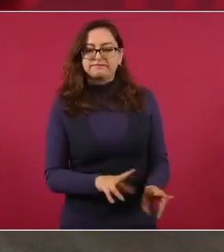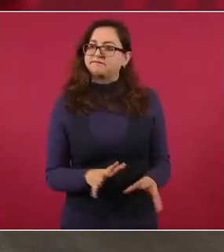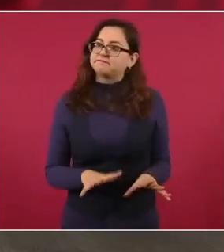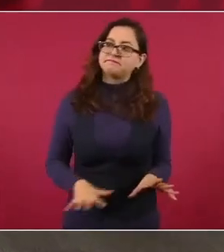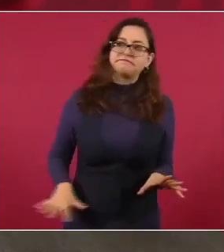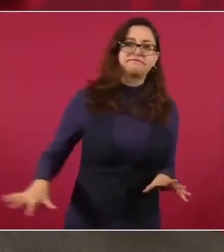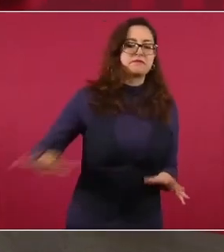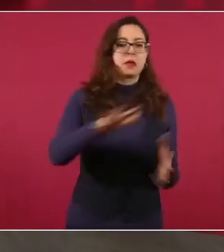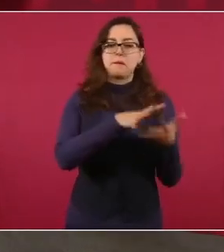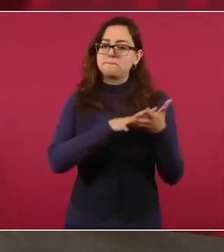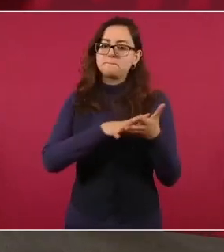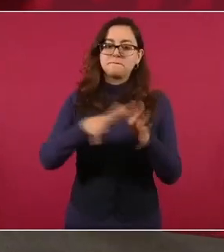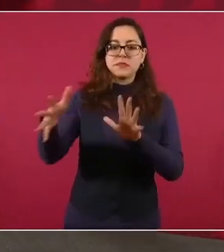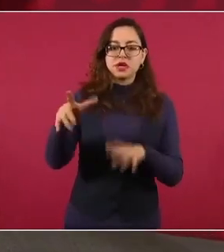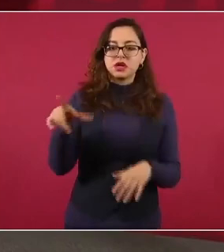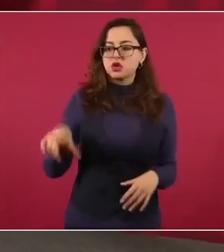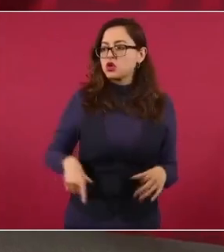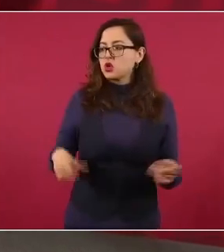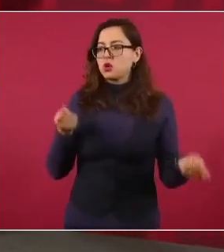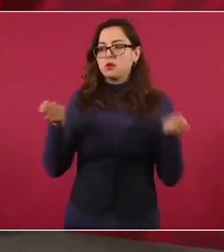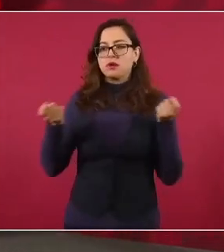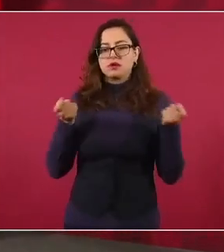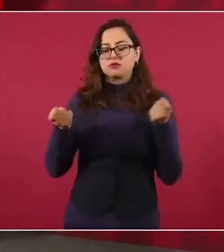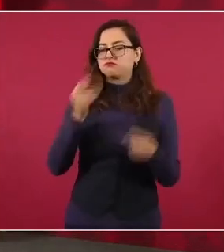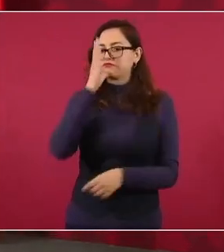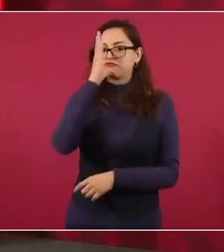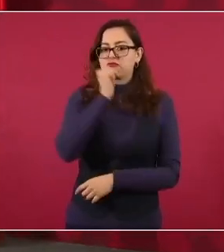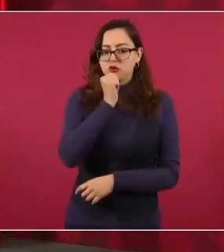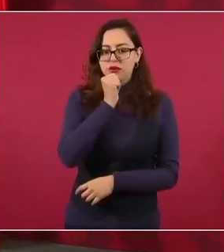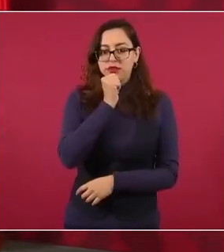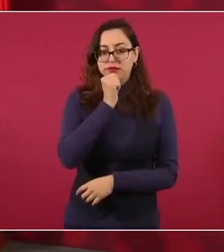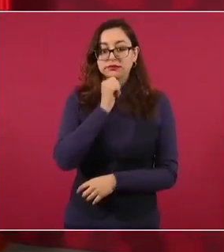ingobernabilidad, esa es una enseñanza.